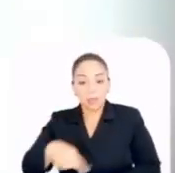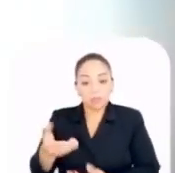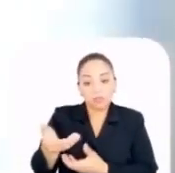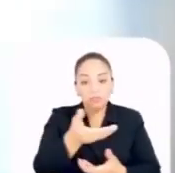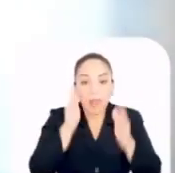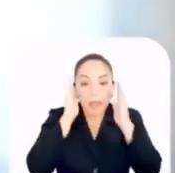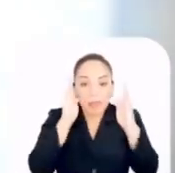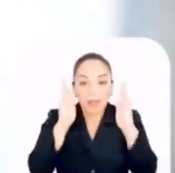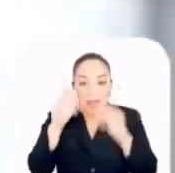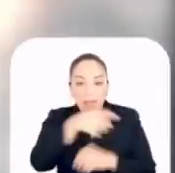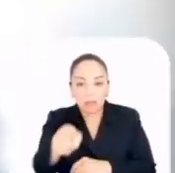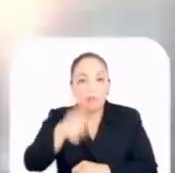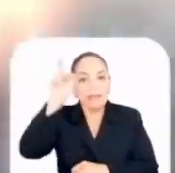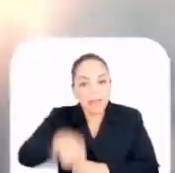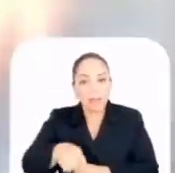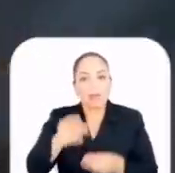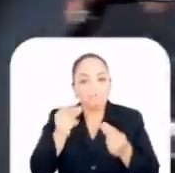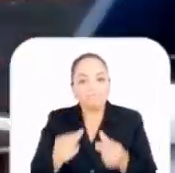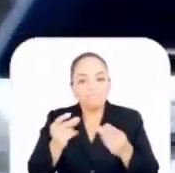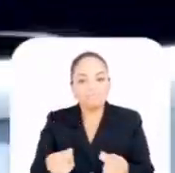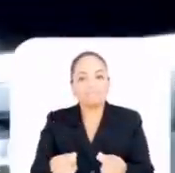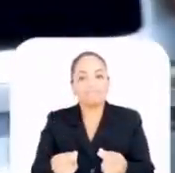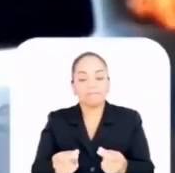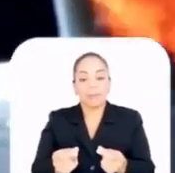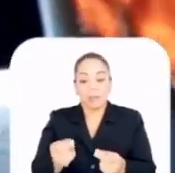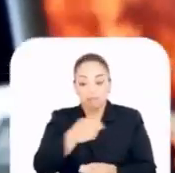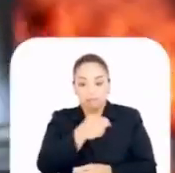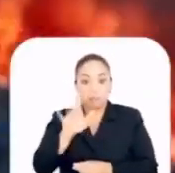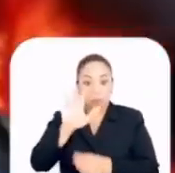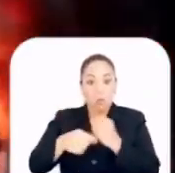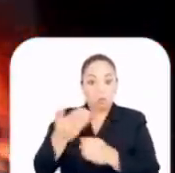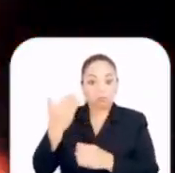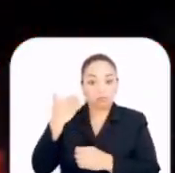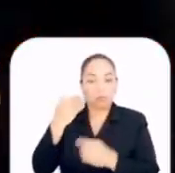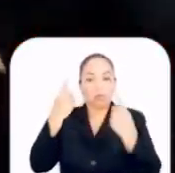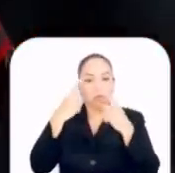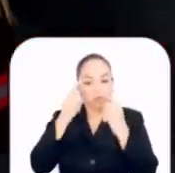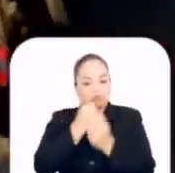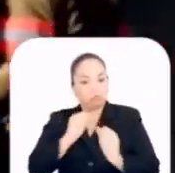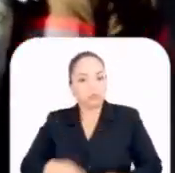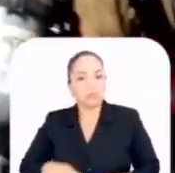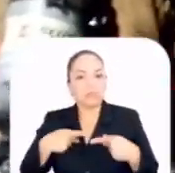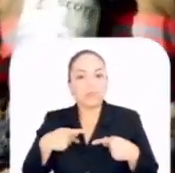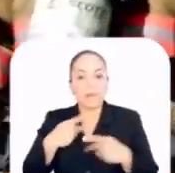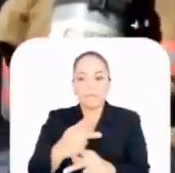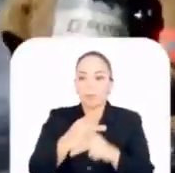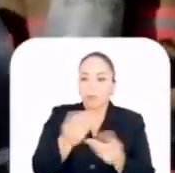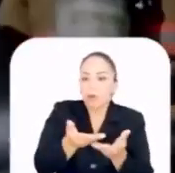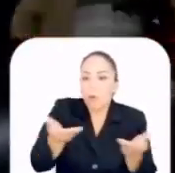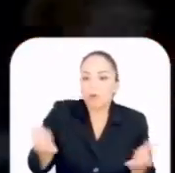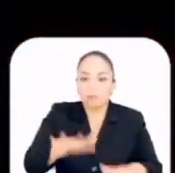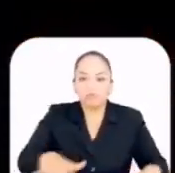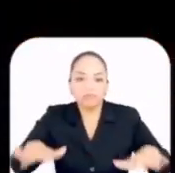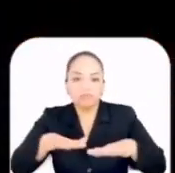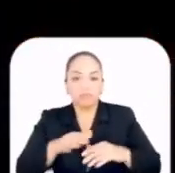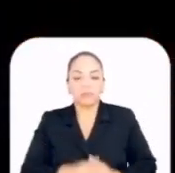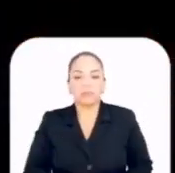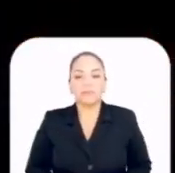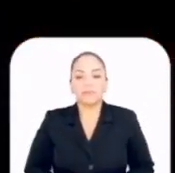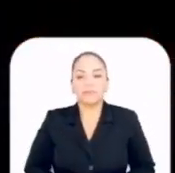incidentes debió ser expedita, lo que permitió salvar vidas, bienes y proteger el medio ambiente.